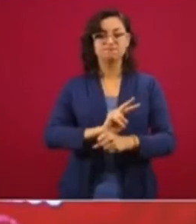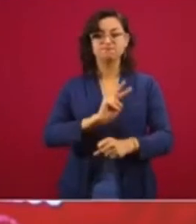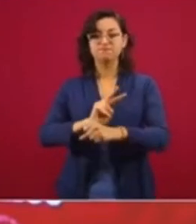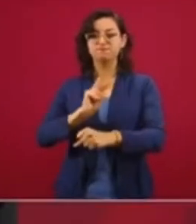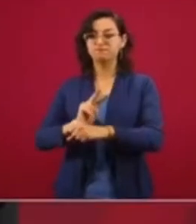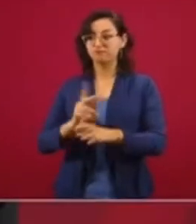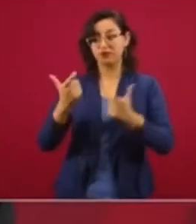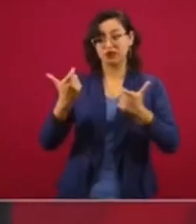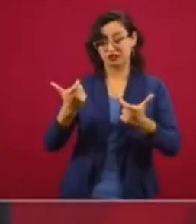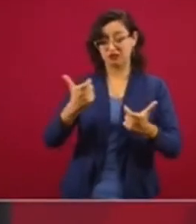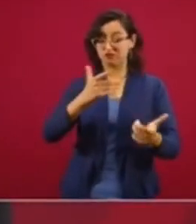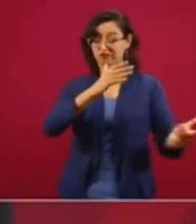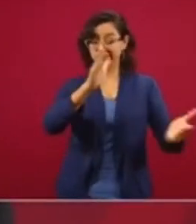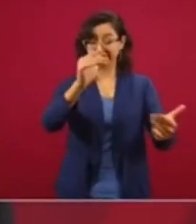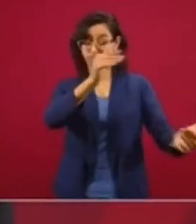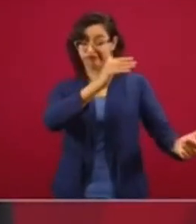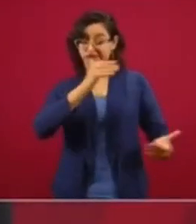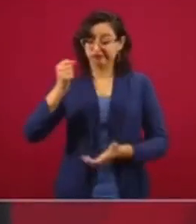de los dineros del pueblo.